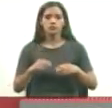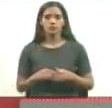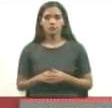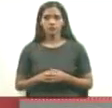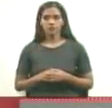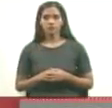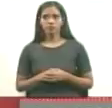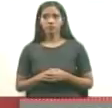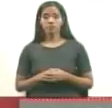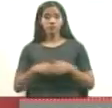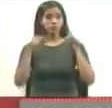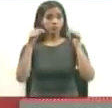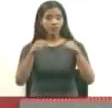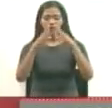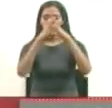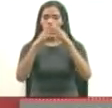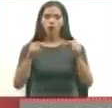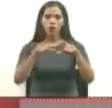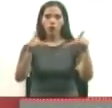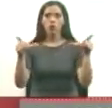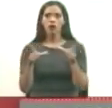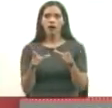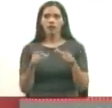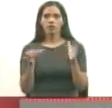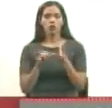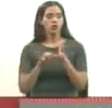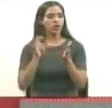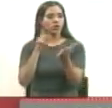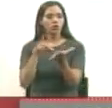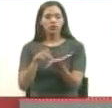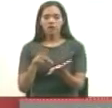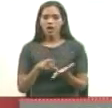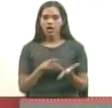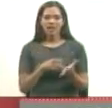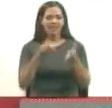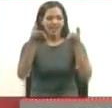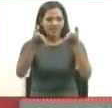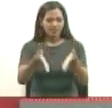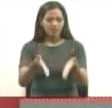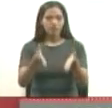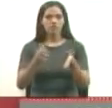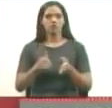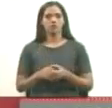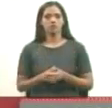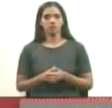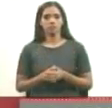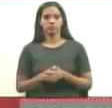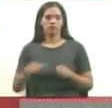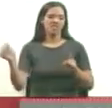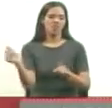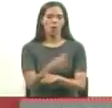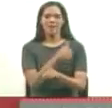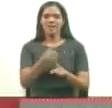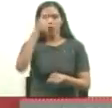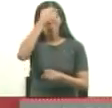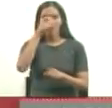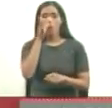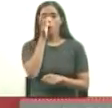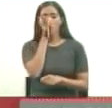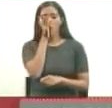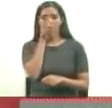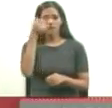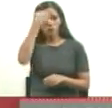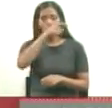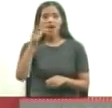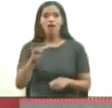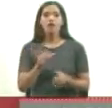Y eso es en todos lugares donde ellos llegan, llegan es así. Atropellando al pueblo, burlándose del pueblo, acabando